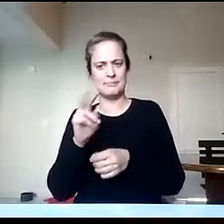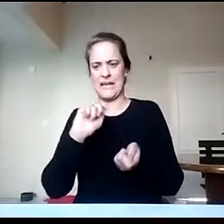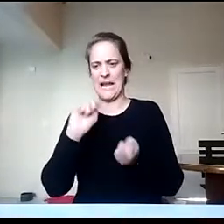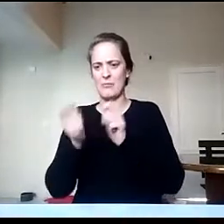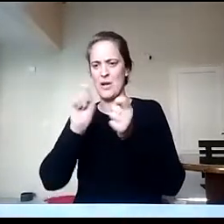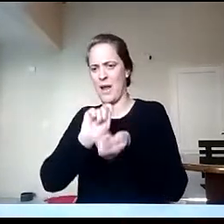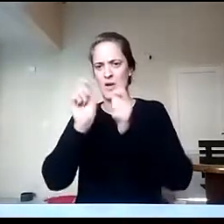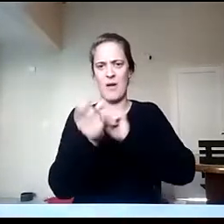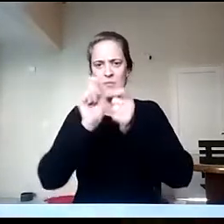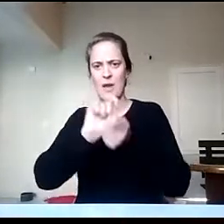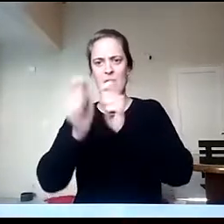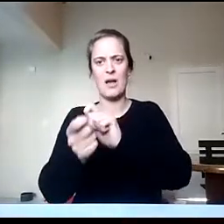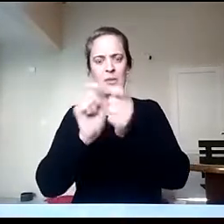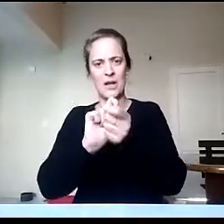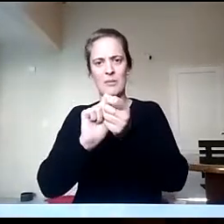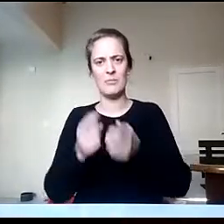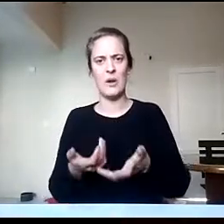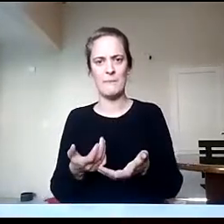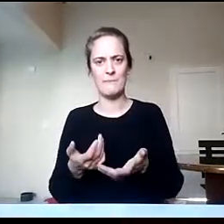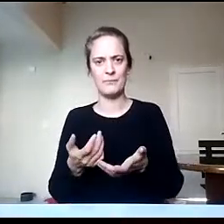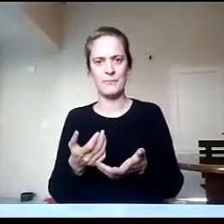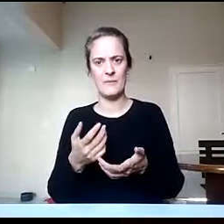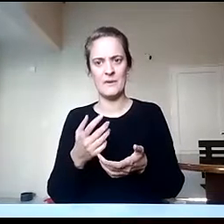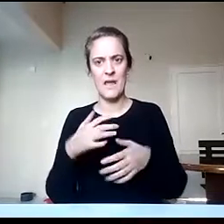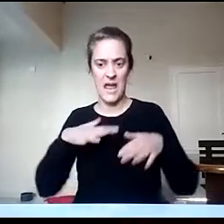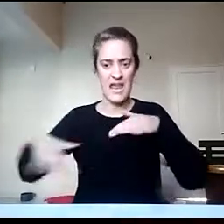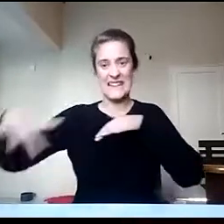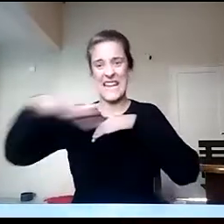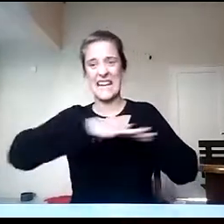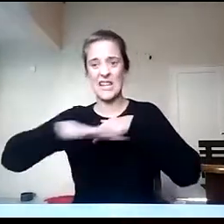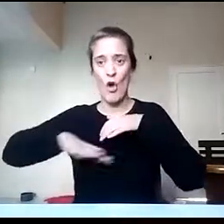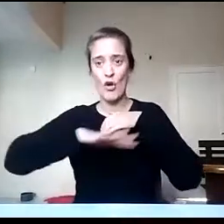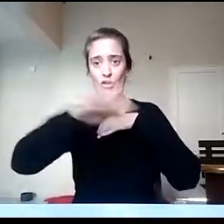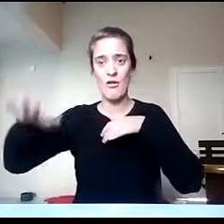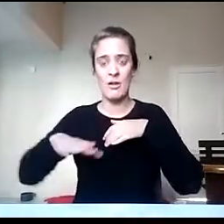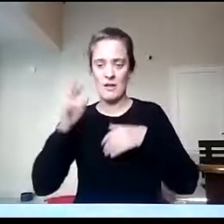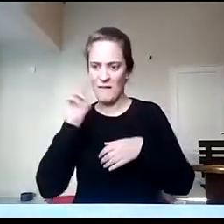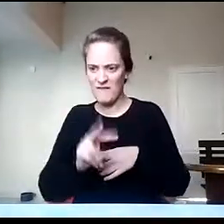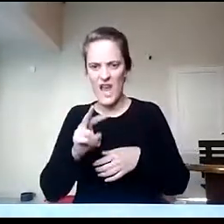que nos rodean en nuestro propio territorio, donde cada uno de ustedes vive.